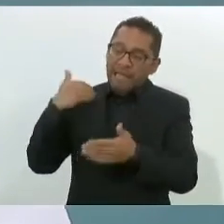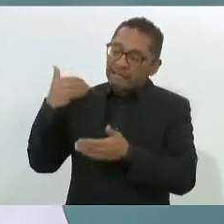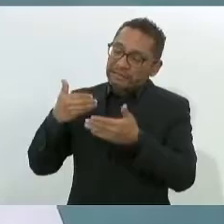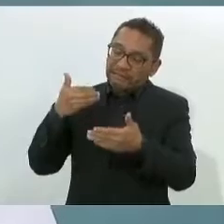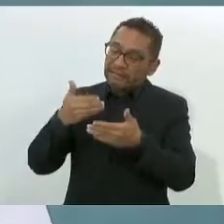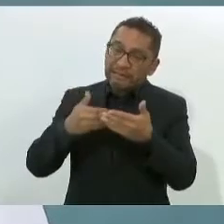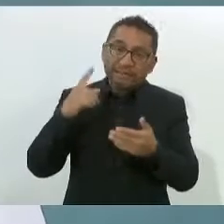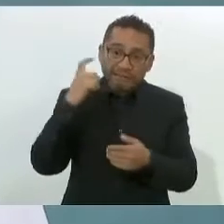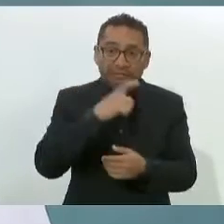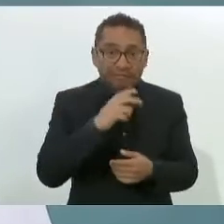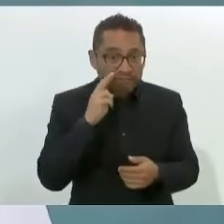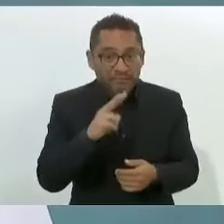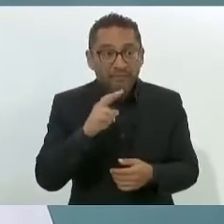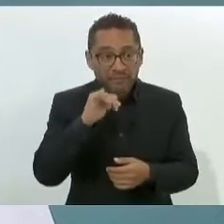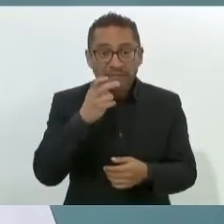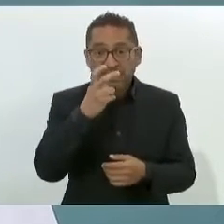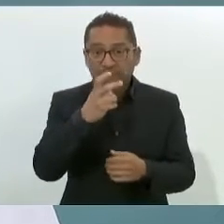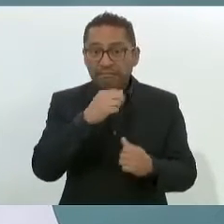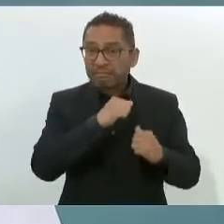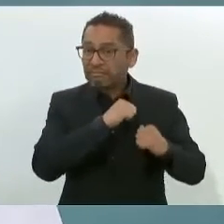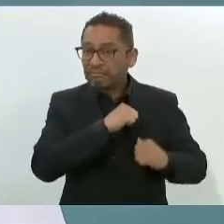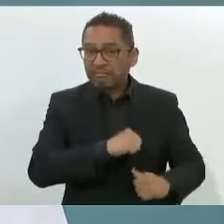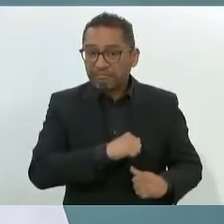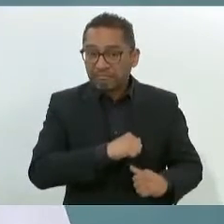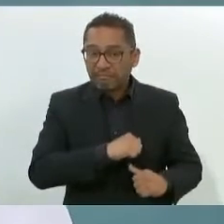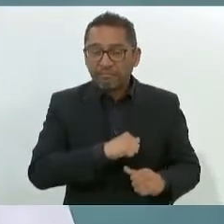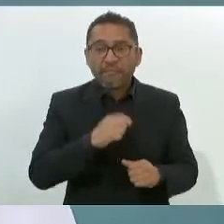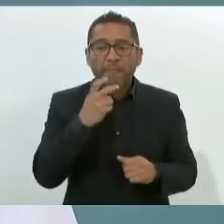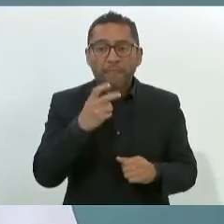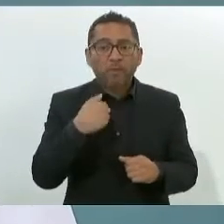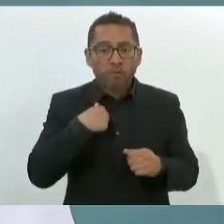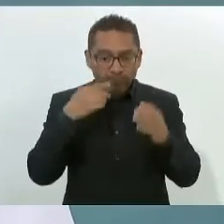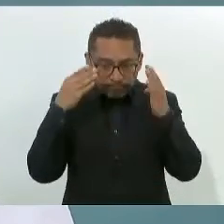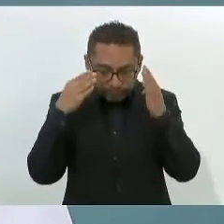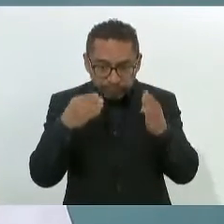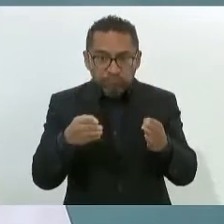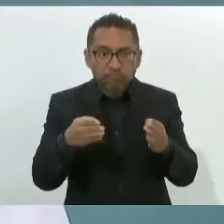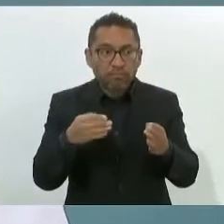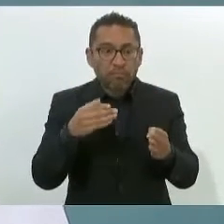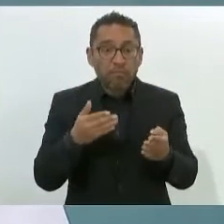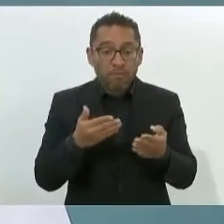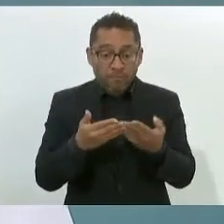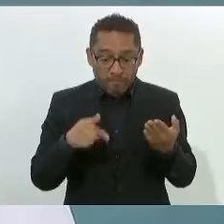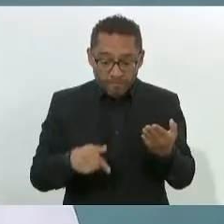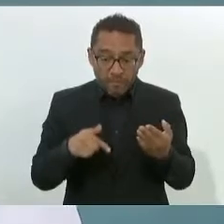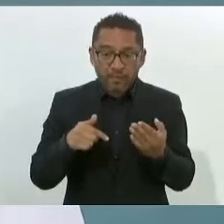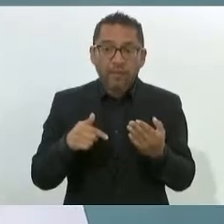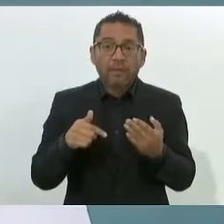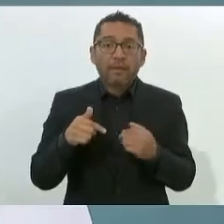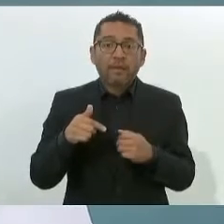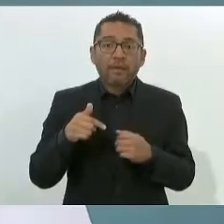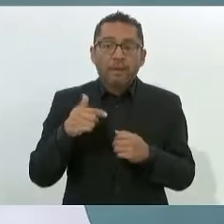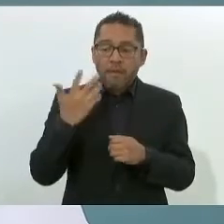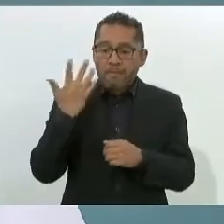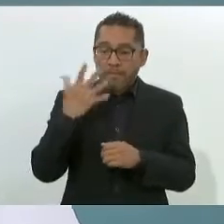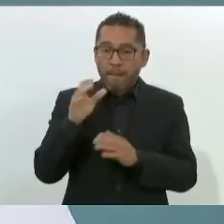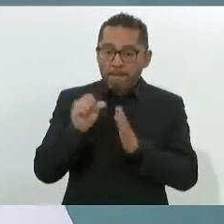el principal tema al que me he dedicado en estos últimos 10 meses.